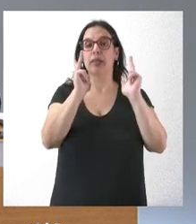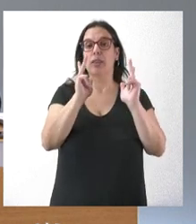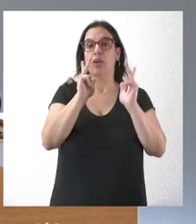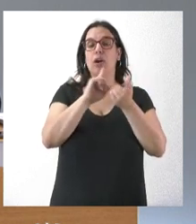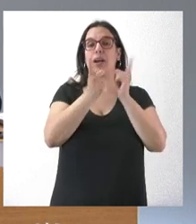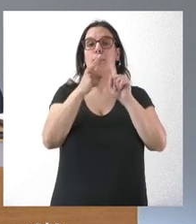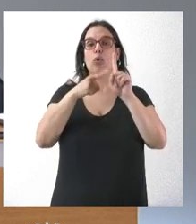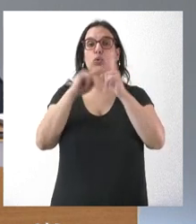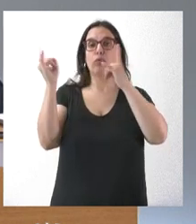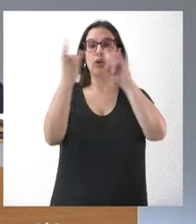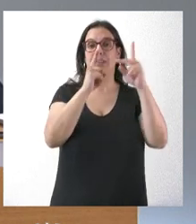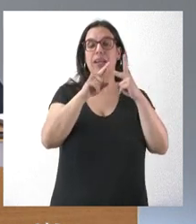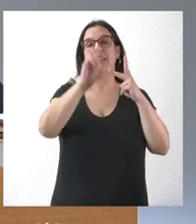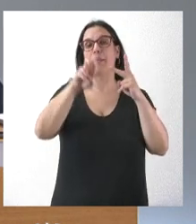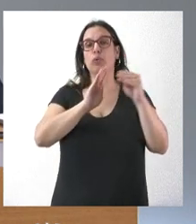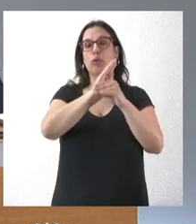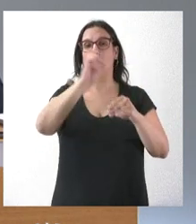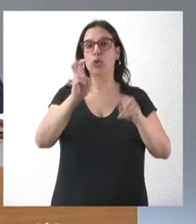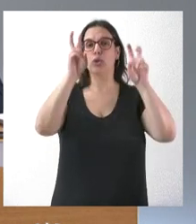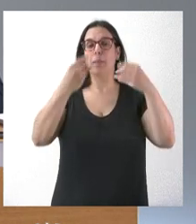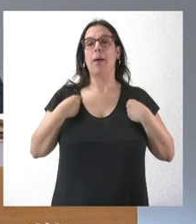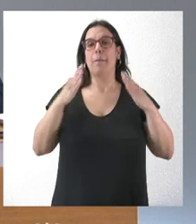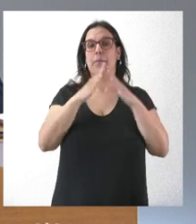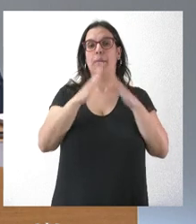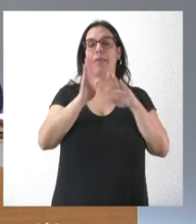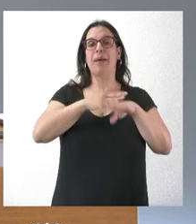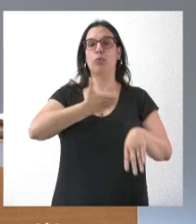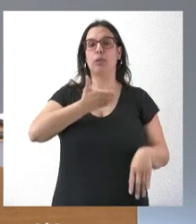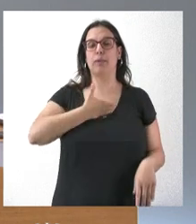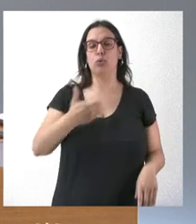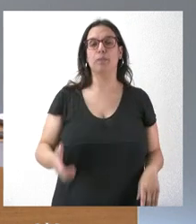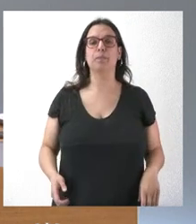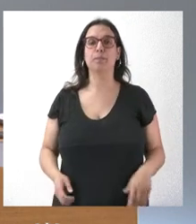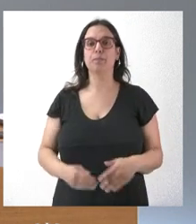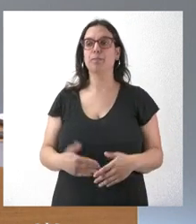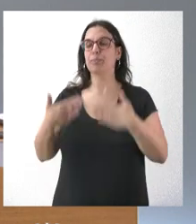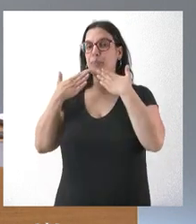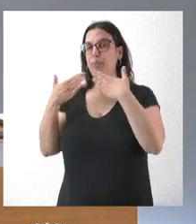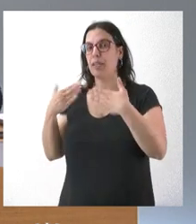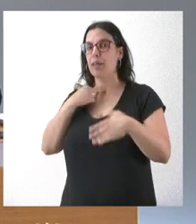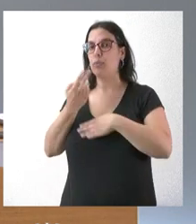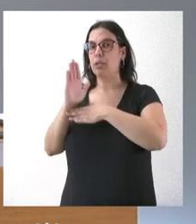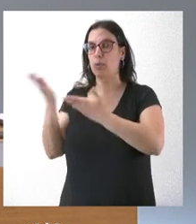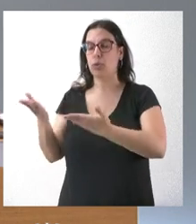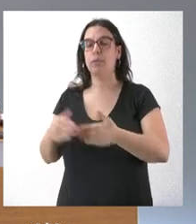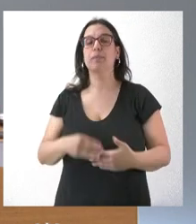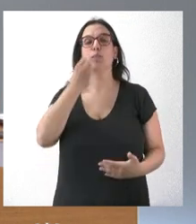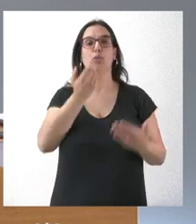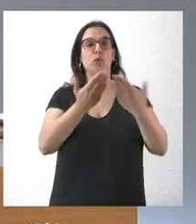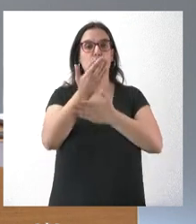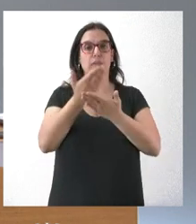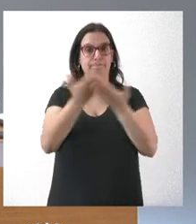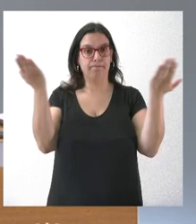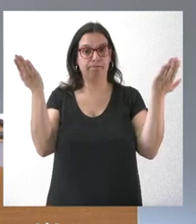forestal y diversas subvenciones en materia de vivienda a varios ayuntamientos de Castilla y León. Muchas gracias, portavoz, y muy buenos días a